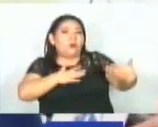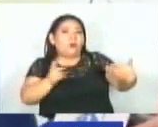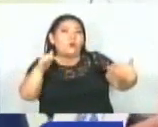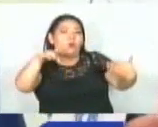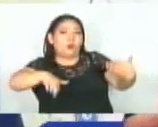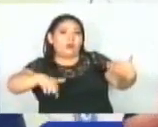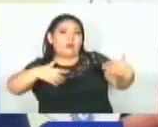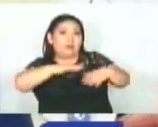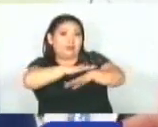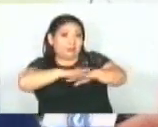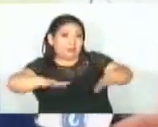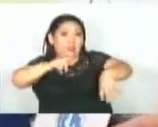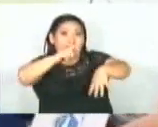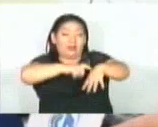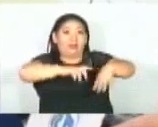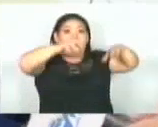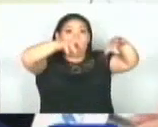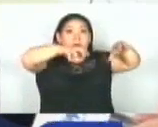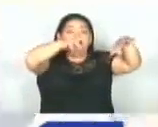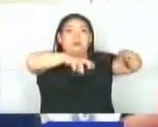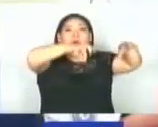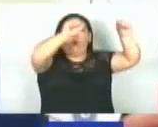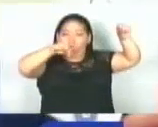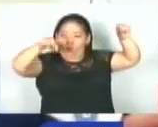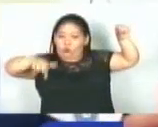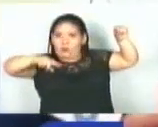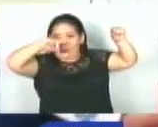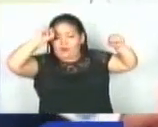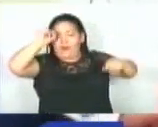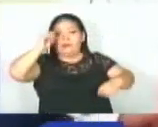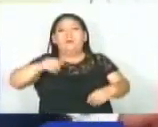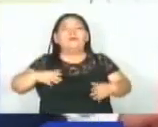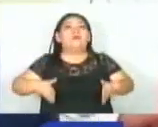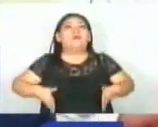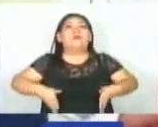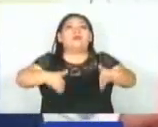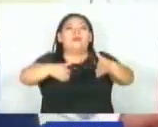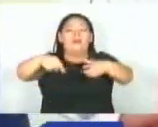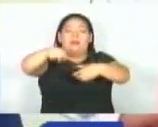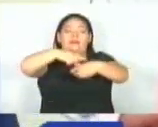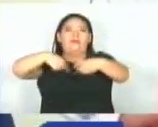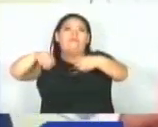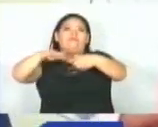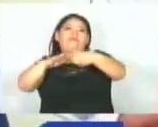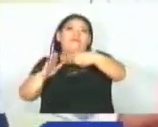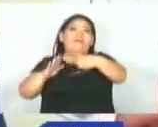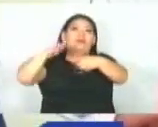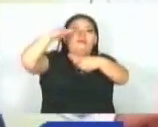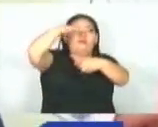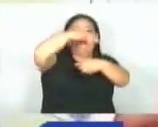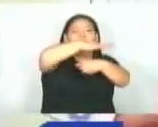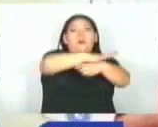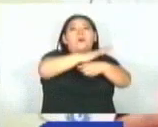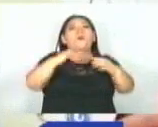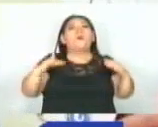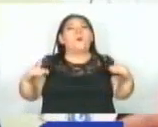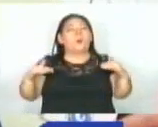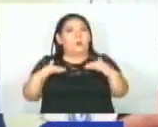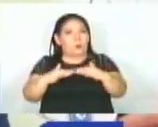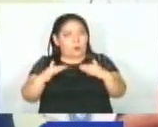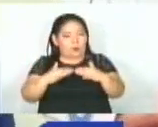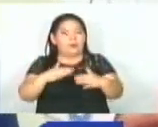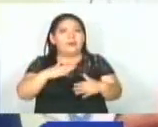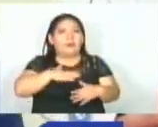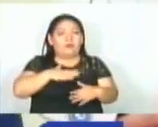a salir de invierno vamos a hacer las obras de drenaje necesarias. En el hermano lejano tenemos un diseño de algunas obras de paso para mejorar esa intersección